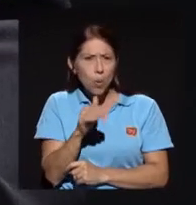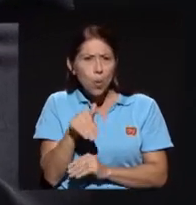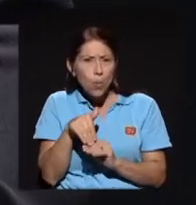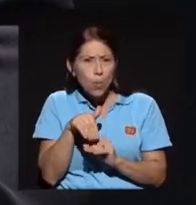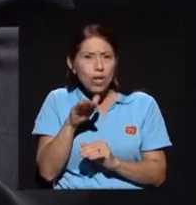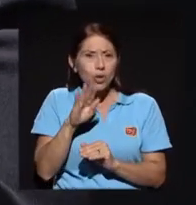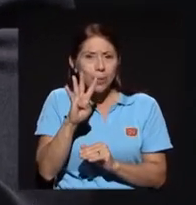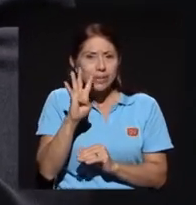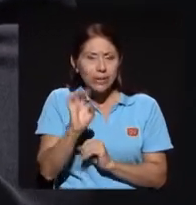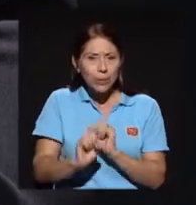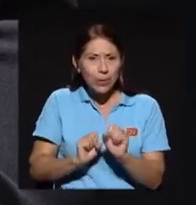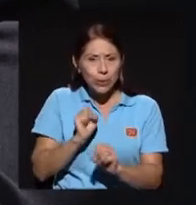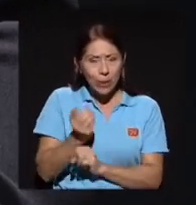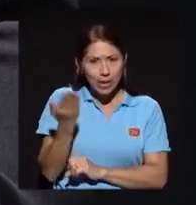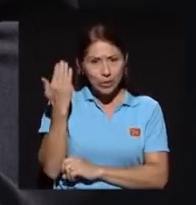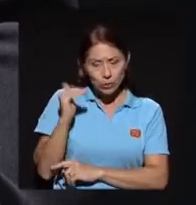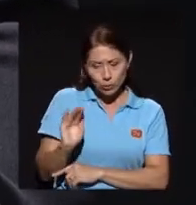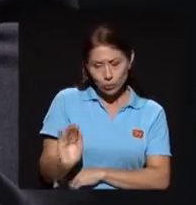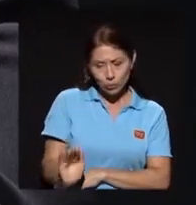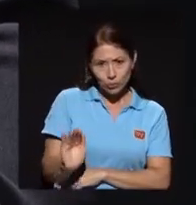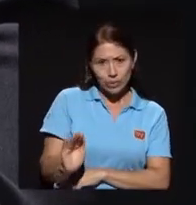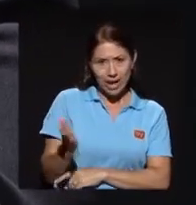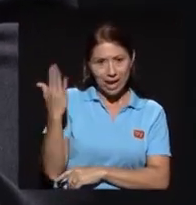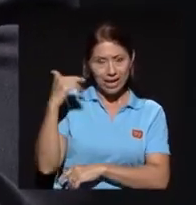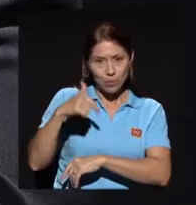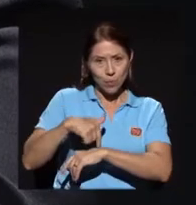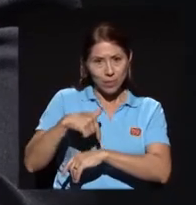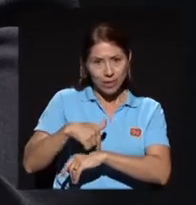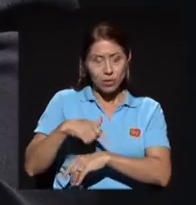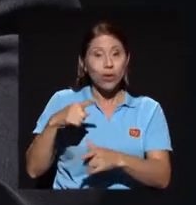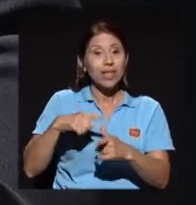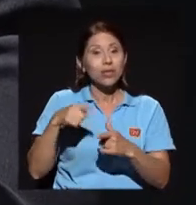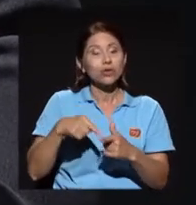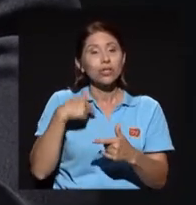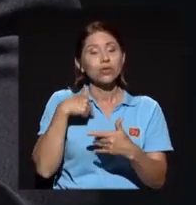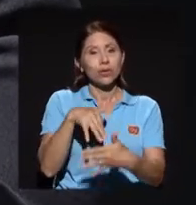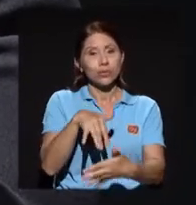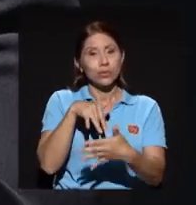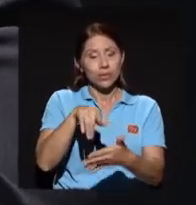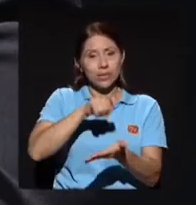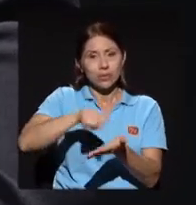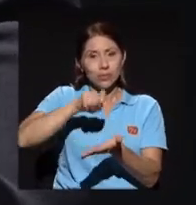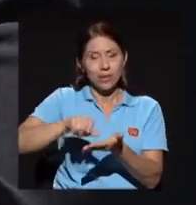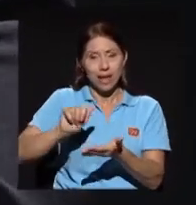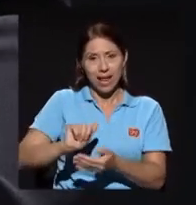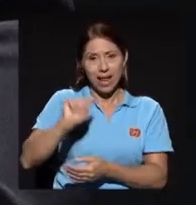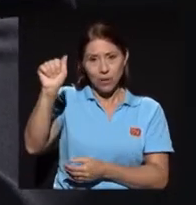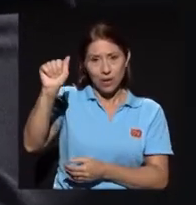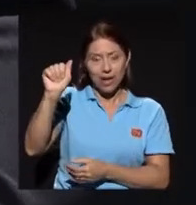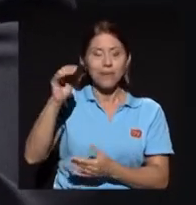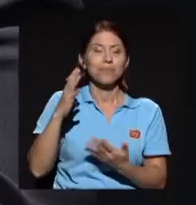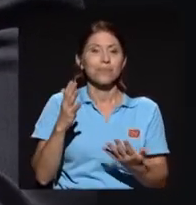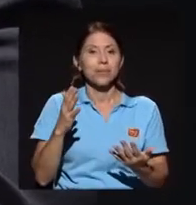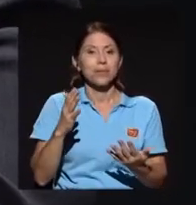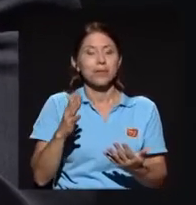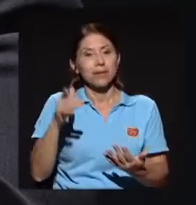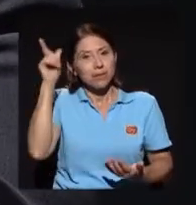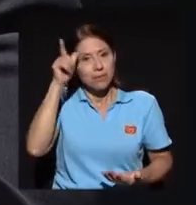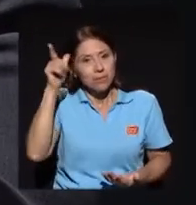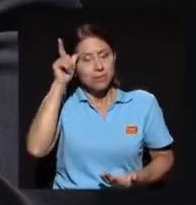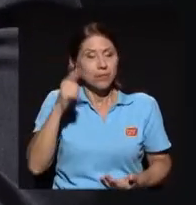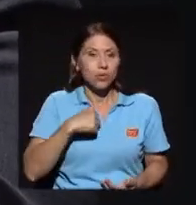cuatro años en ese momento y entonces pude hacer toda mi primaria en la provincia de La Juela. Y, supuesto, me siento